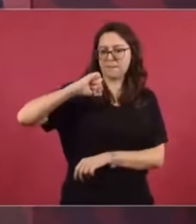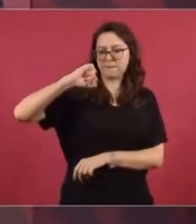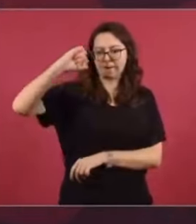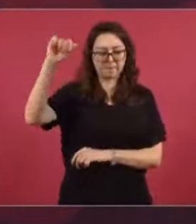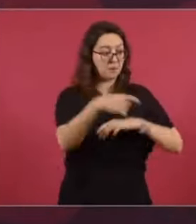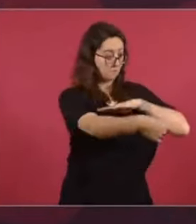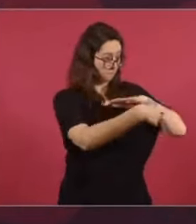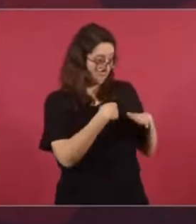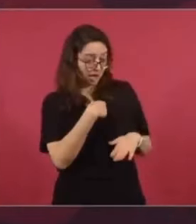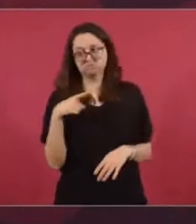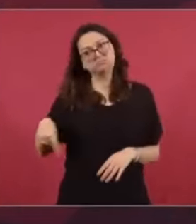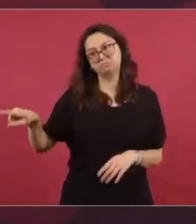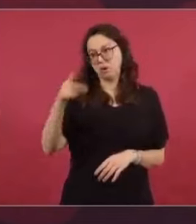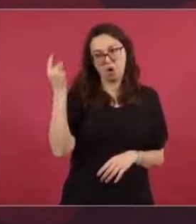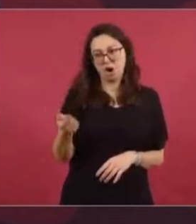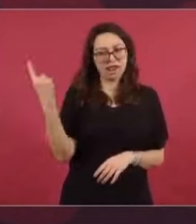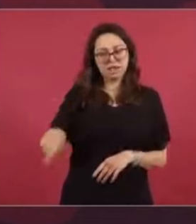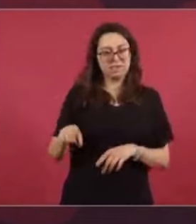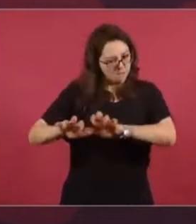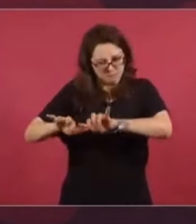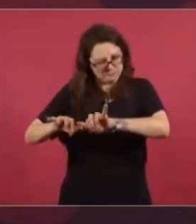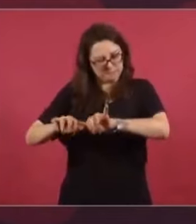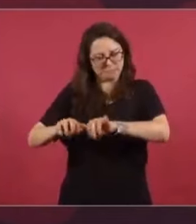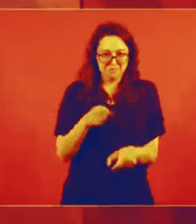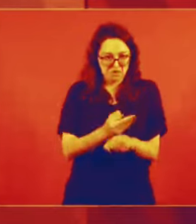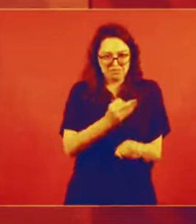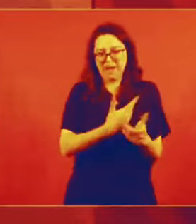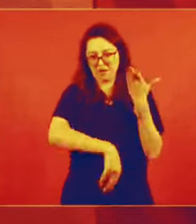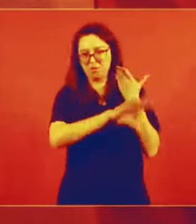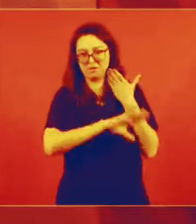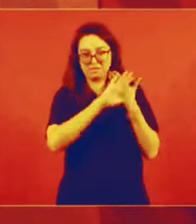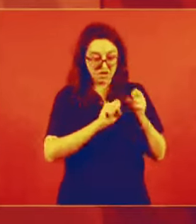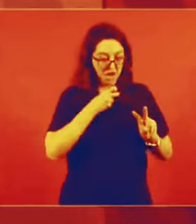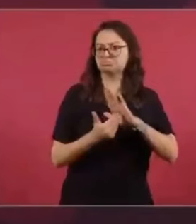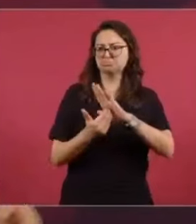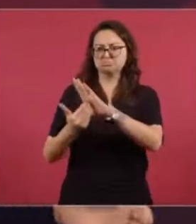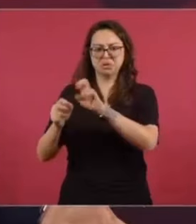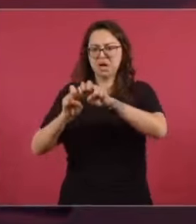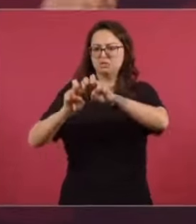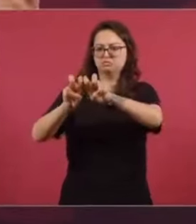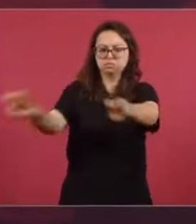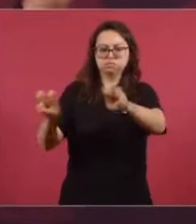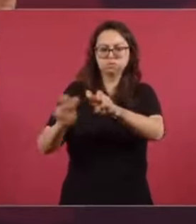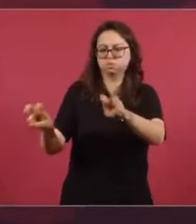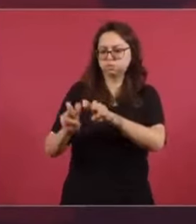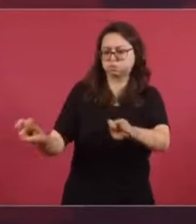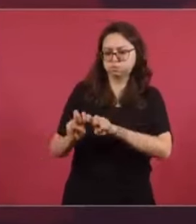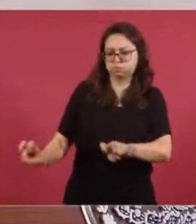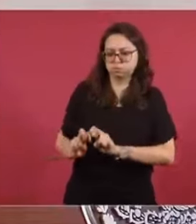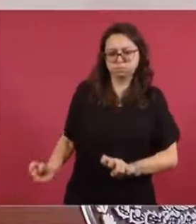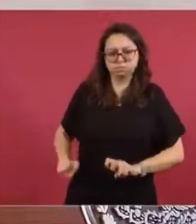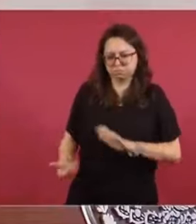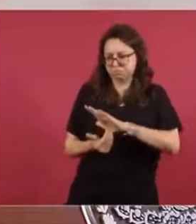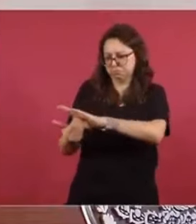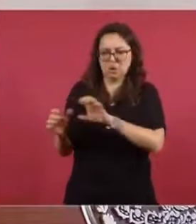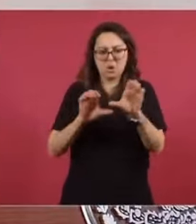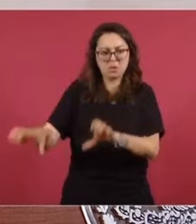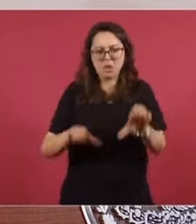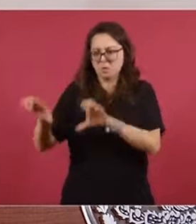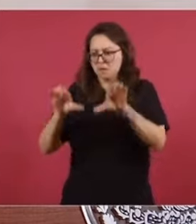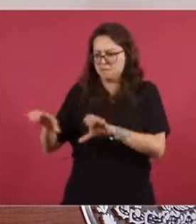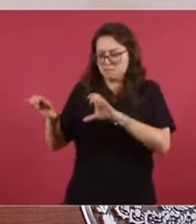Así que la tendencia está. Amlo, presidente, narcotraficante. Hashtag. Pero se fue esto haciendo grande.